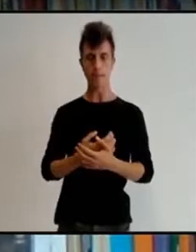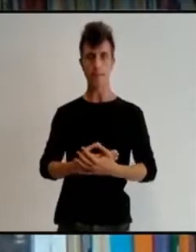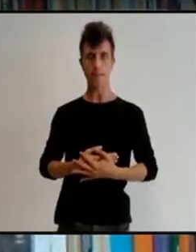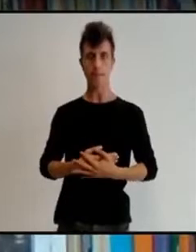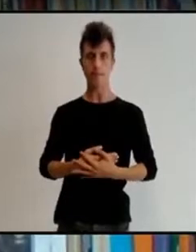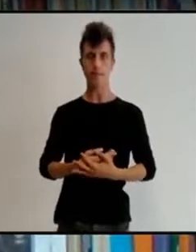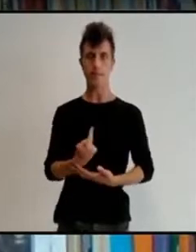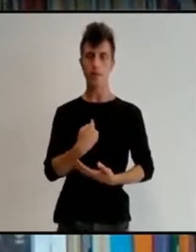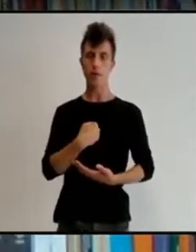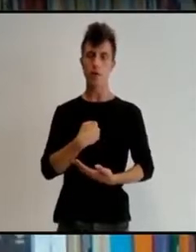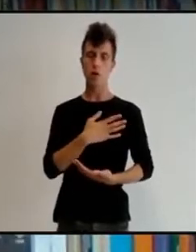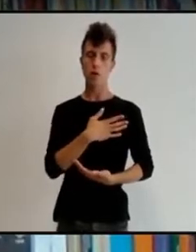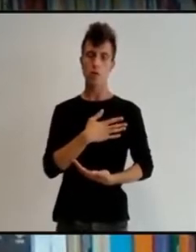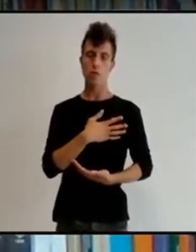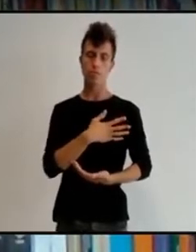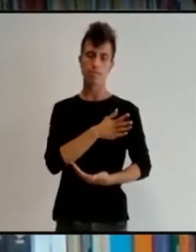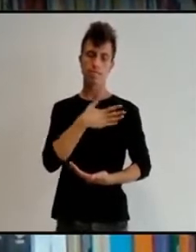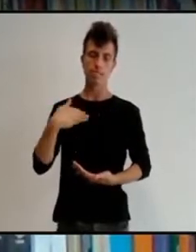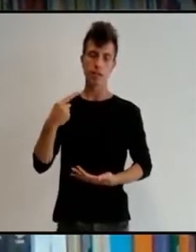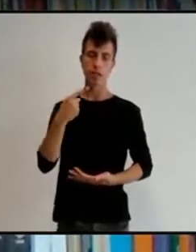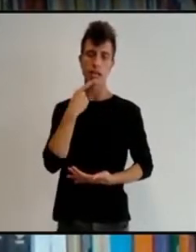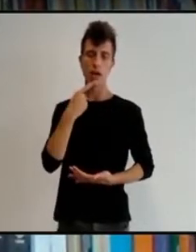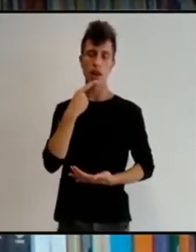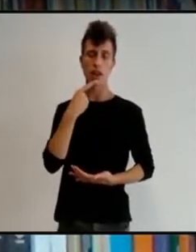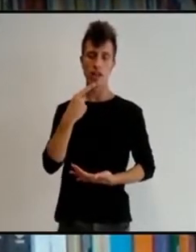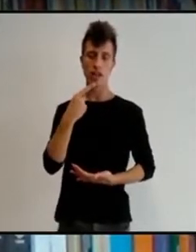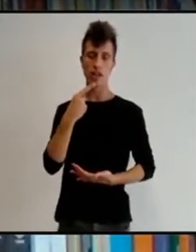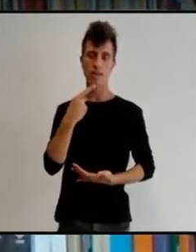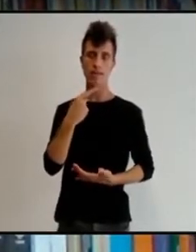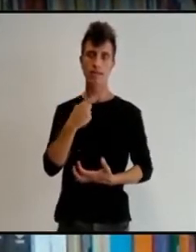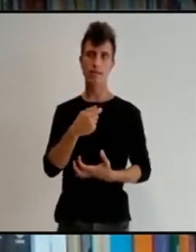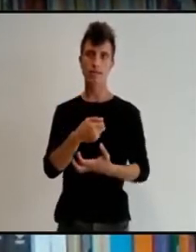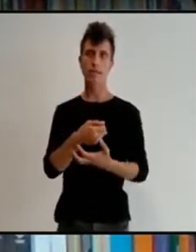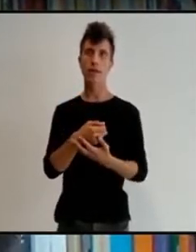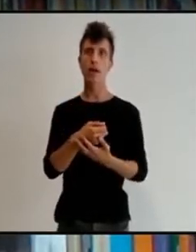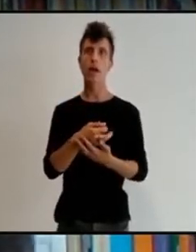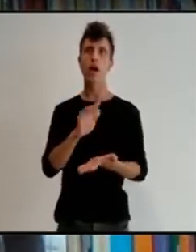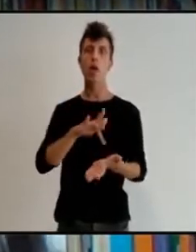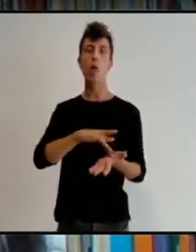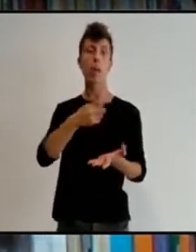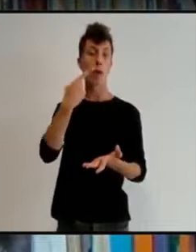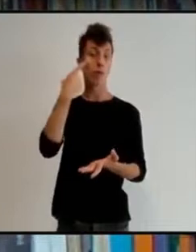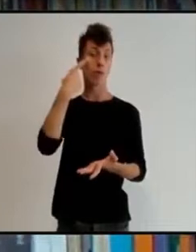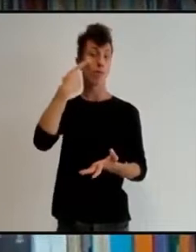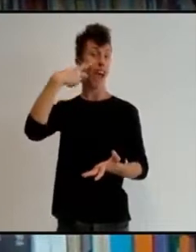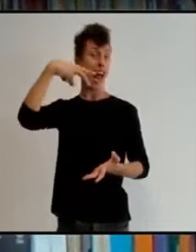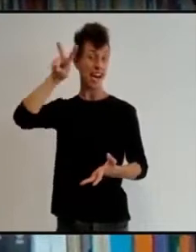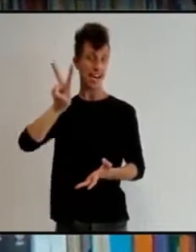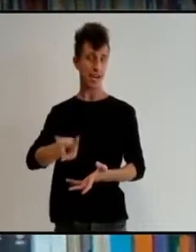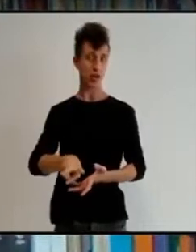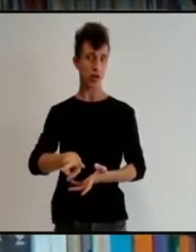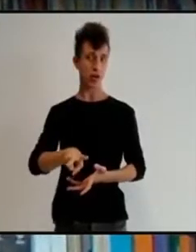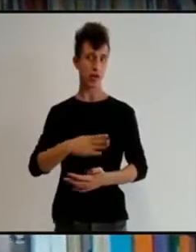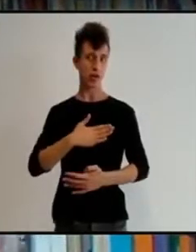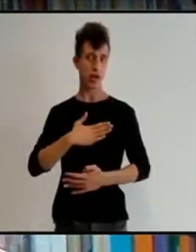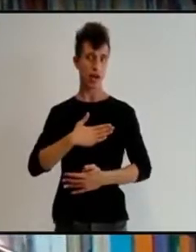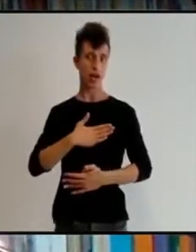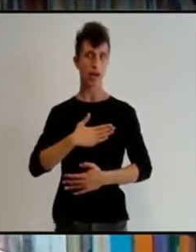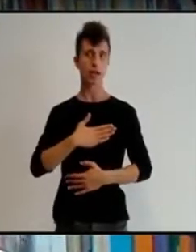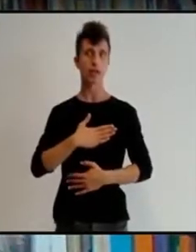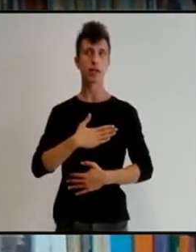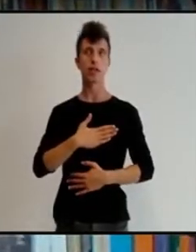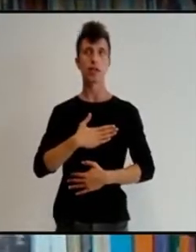decirles que el ser reconocido, el ser reconocida, lo primero que hace tiene